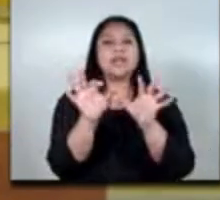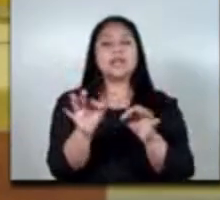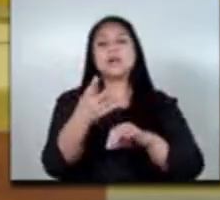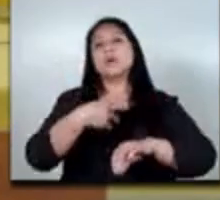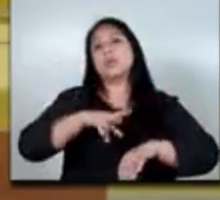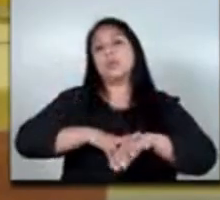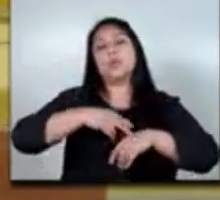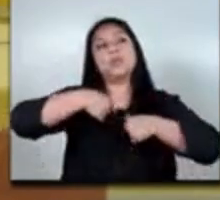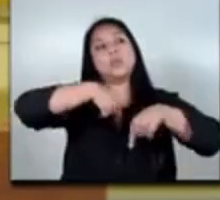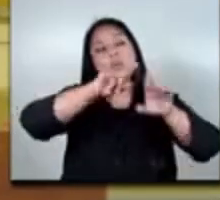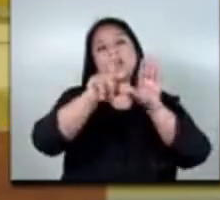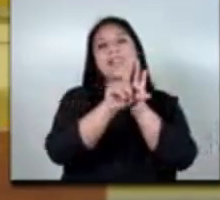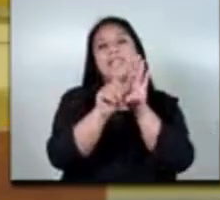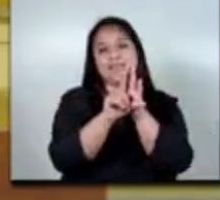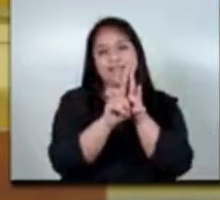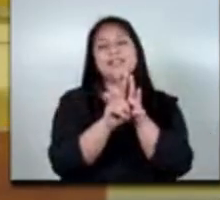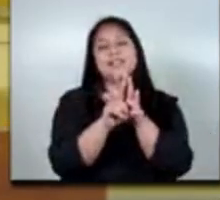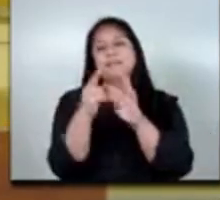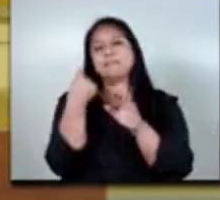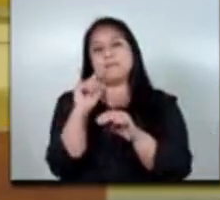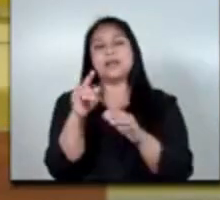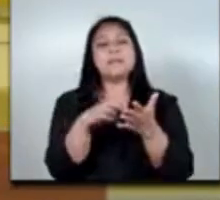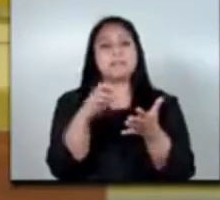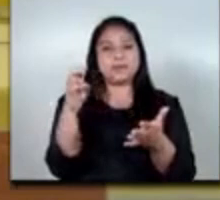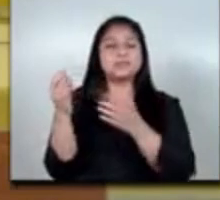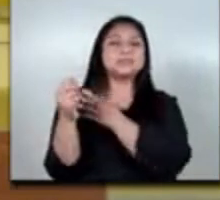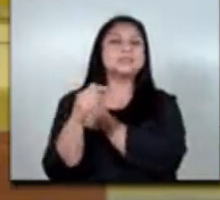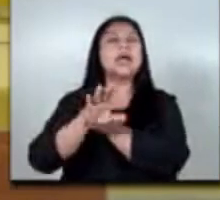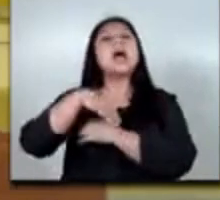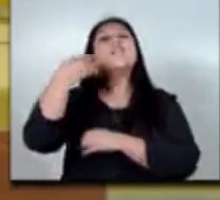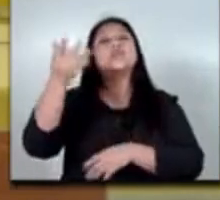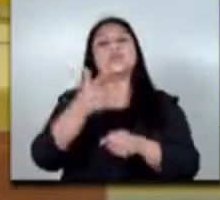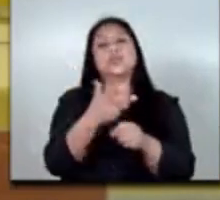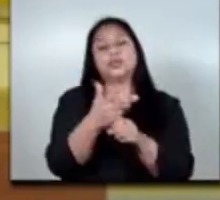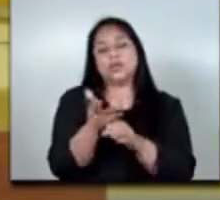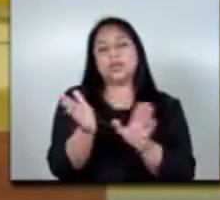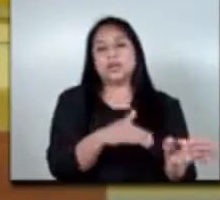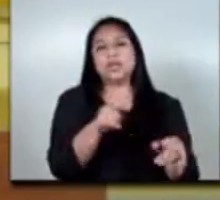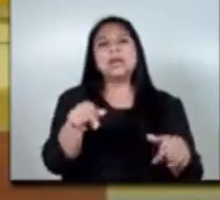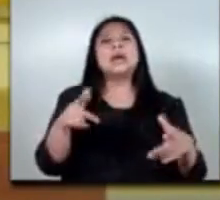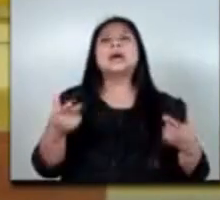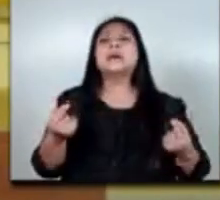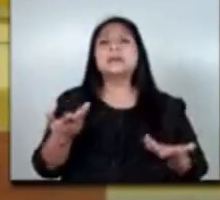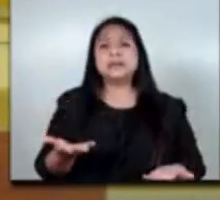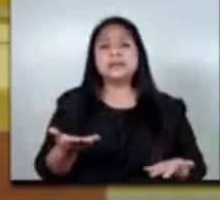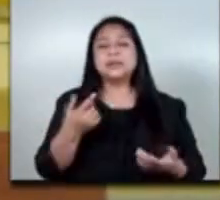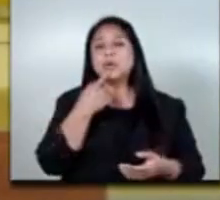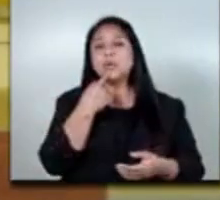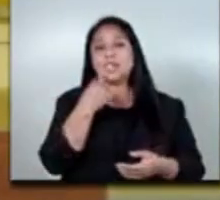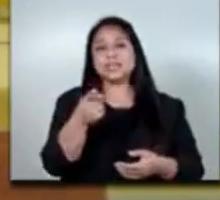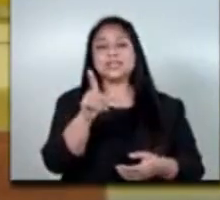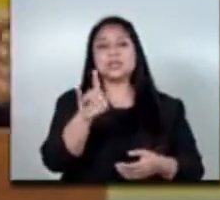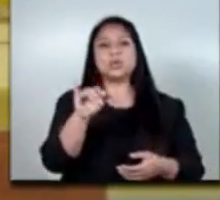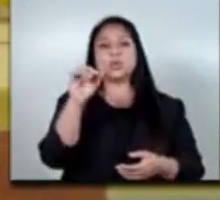hacia hacia los países fuera de Guatemala y que hemos logrado lo que don Luis Pedro dice